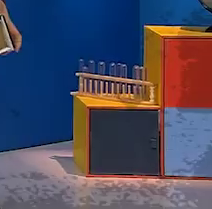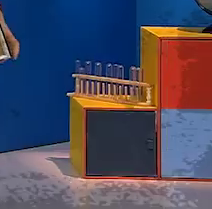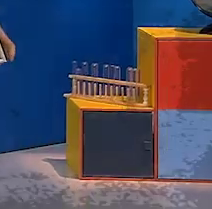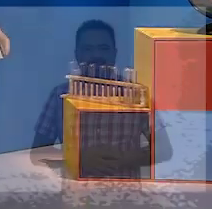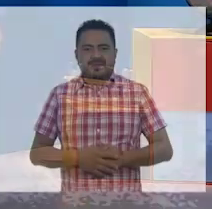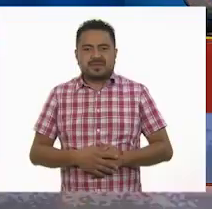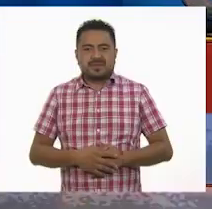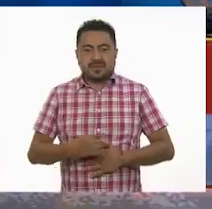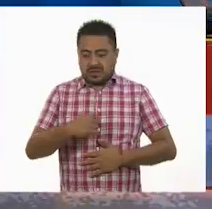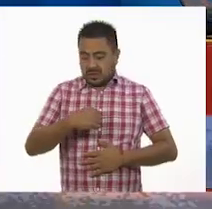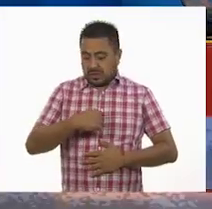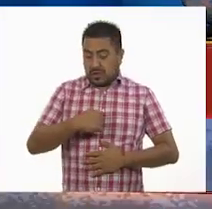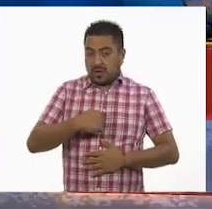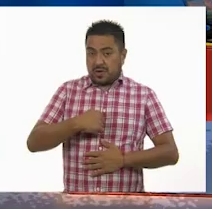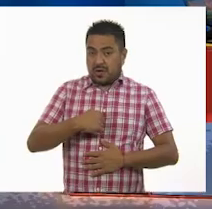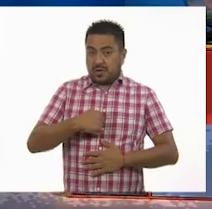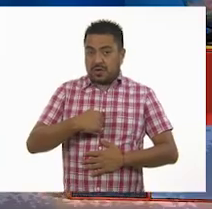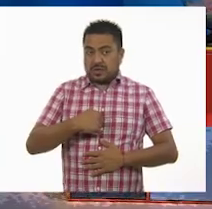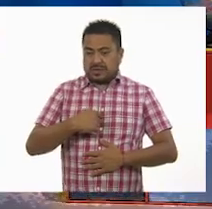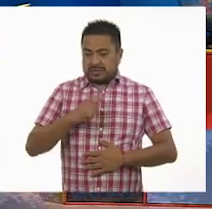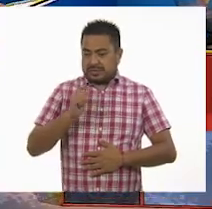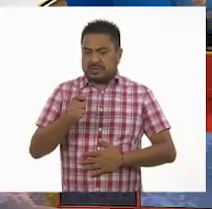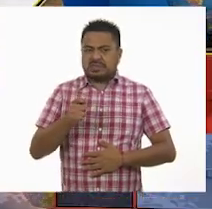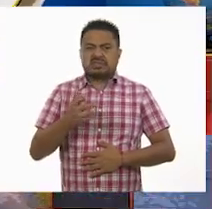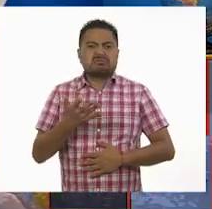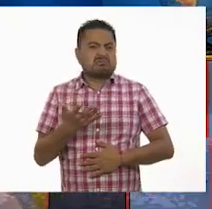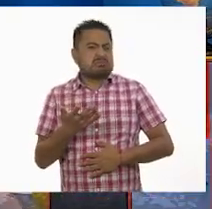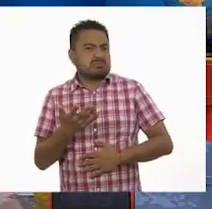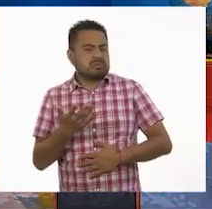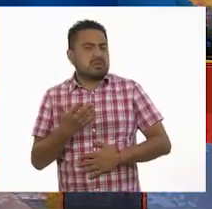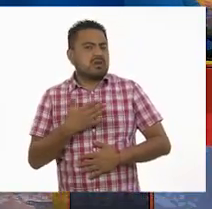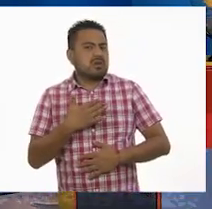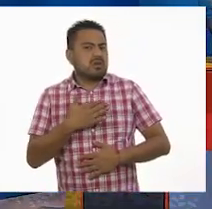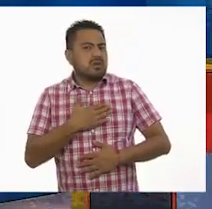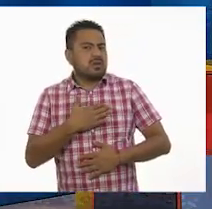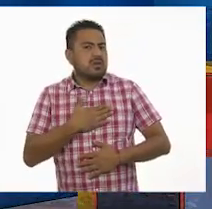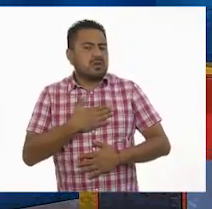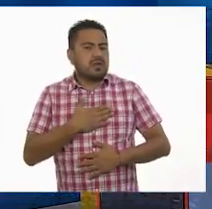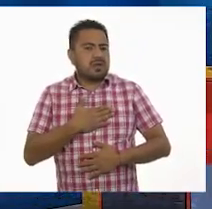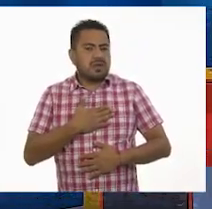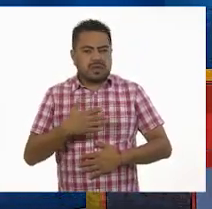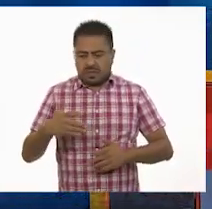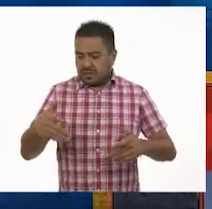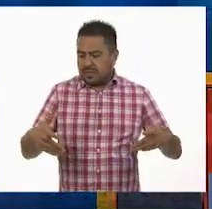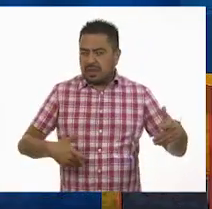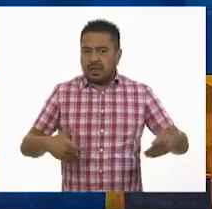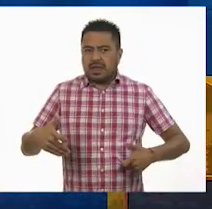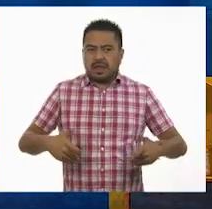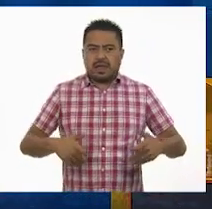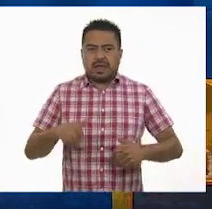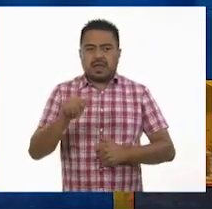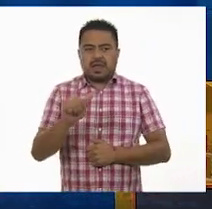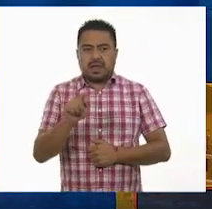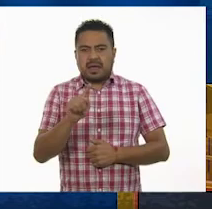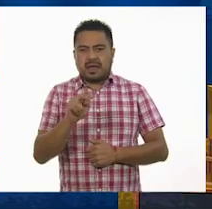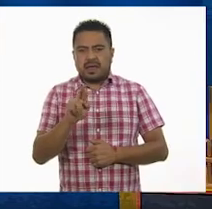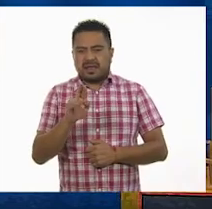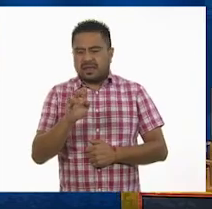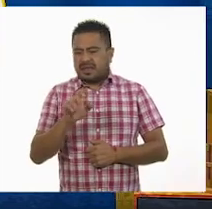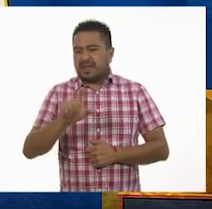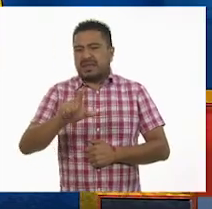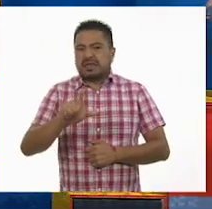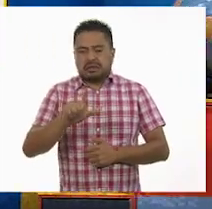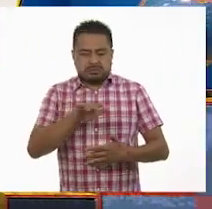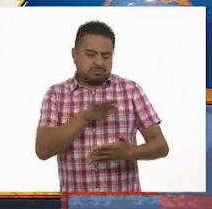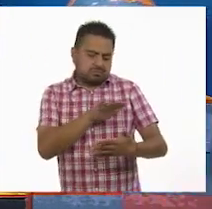Yo soy nada más y nada menos que el teatro en atril o la